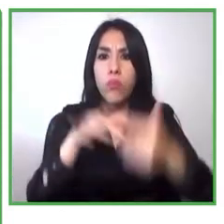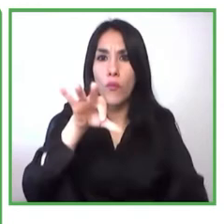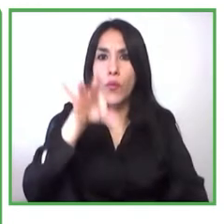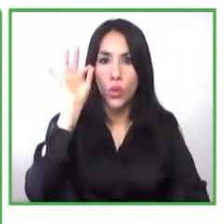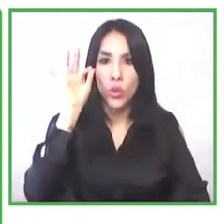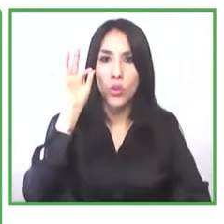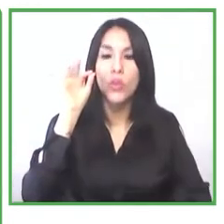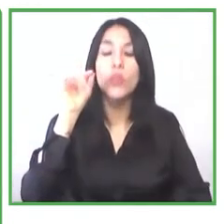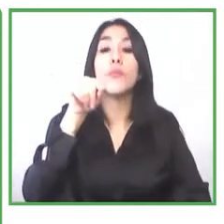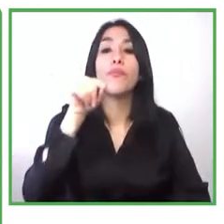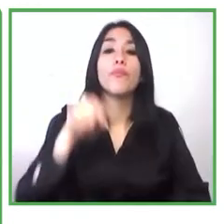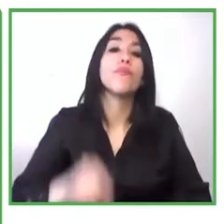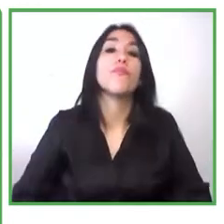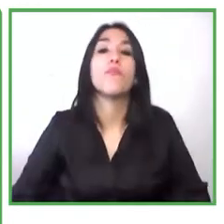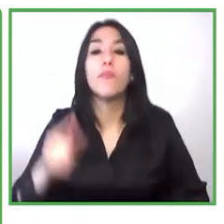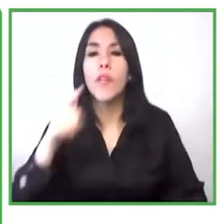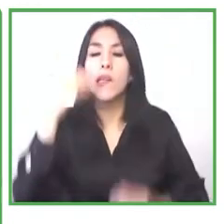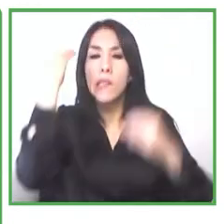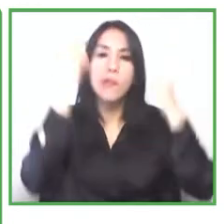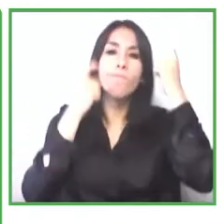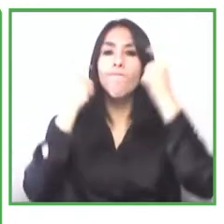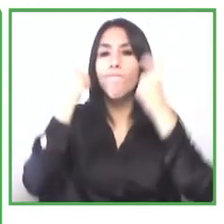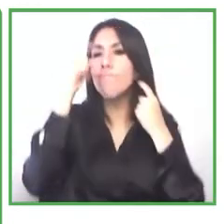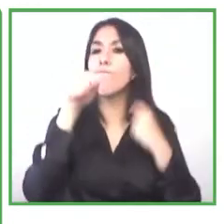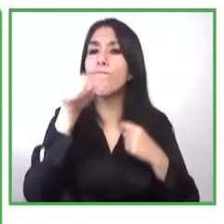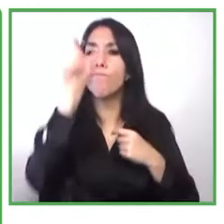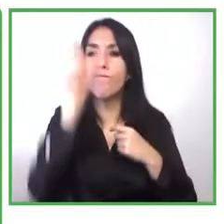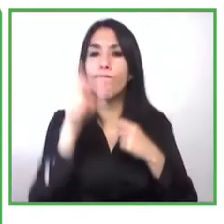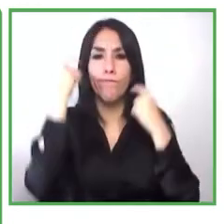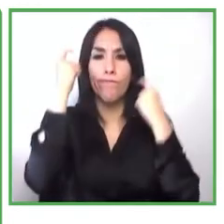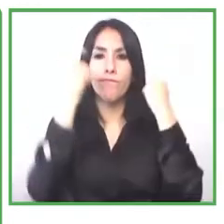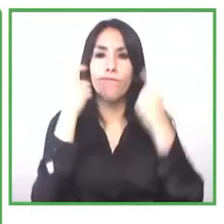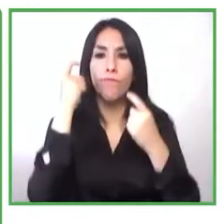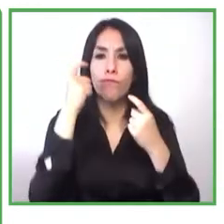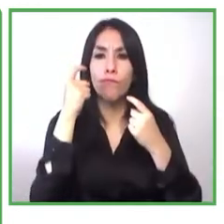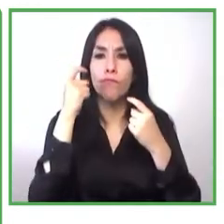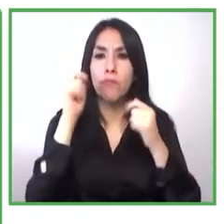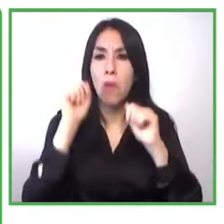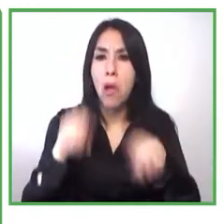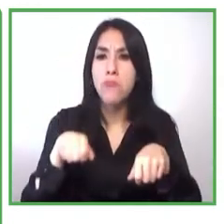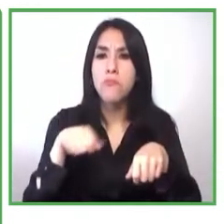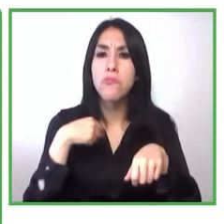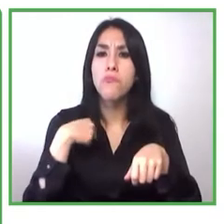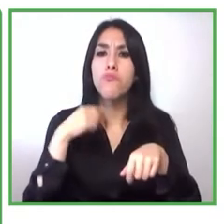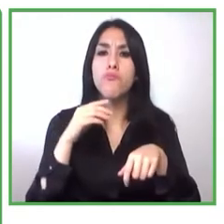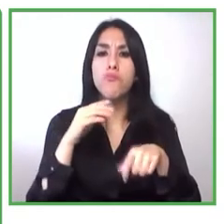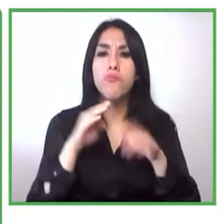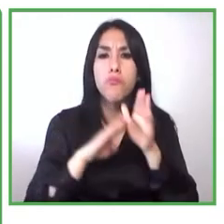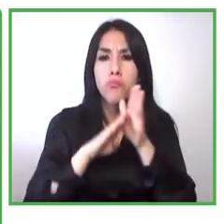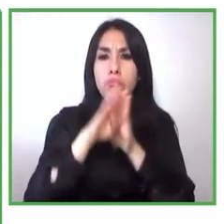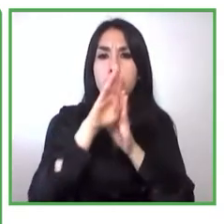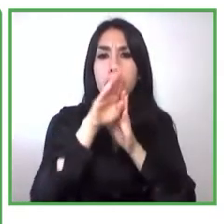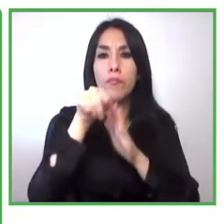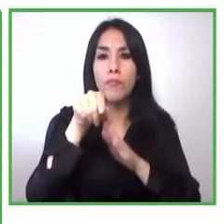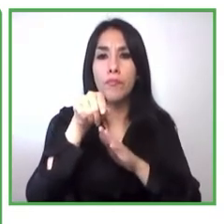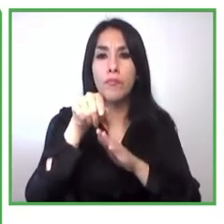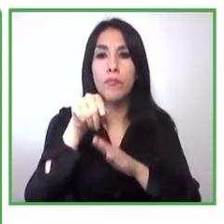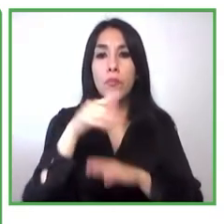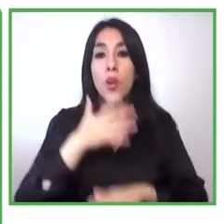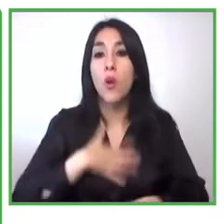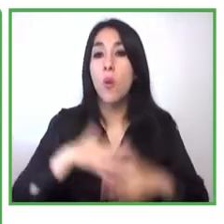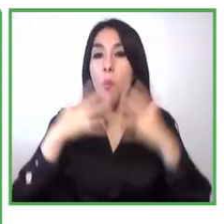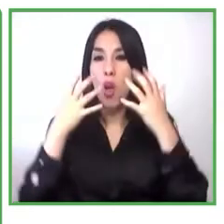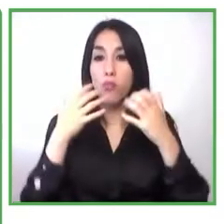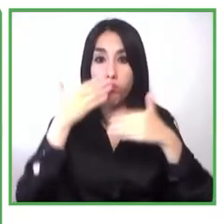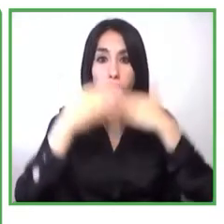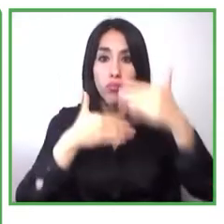queríamos fortalecer en el marco del proyecto y aquí como veremos más adelante pues es donde encontramos algunas dificultades